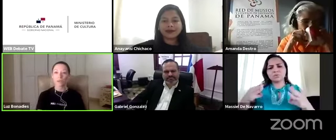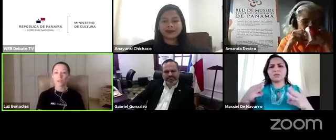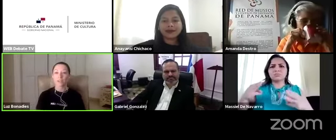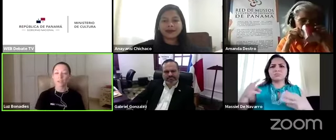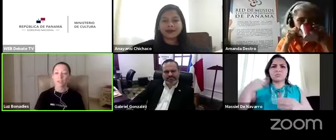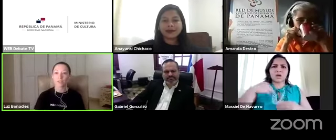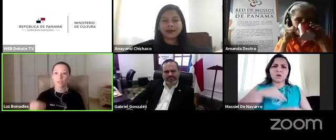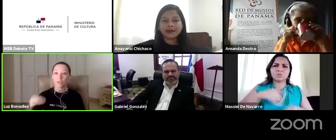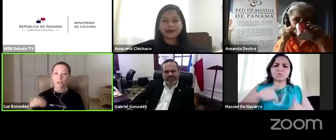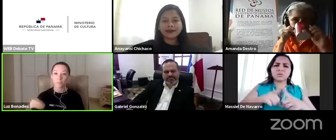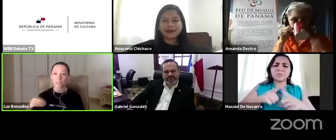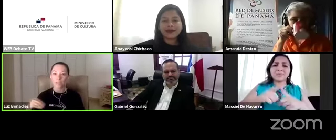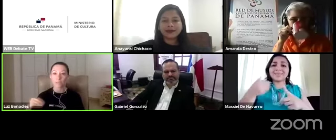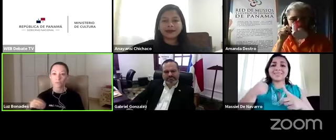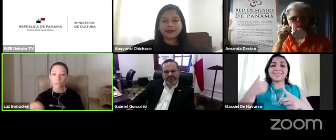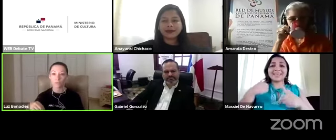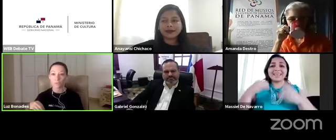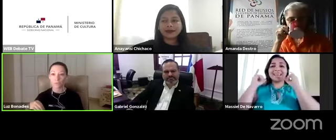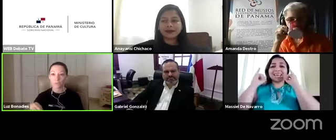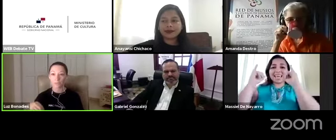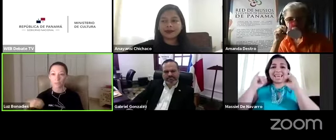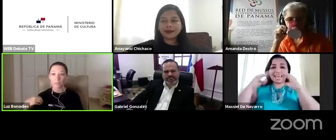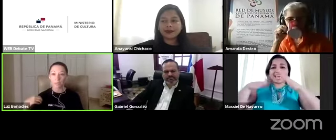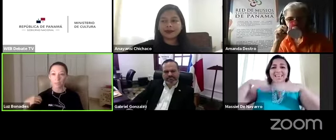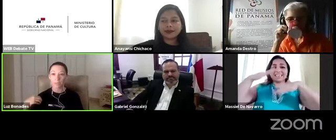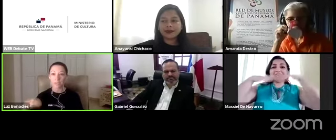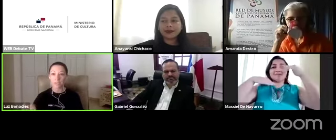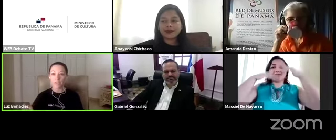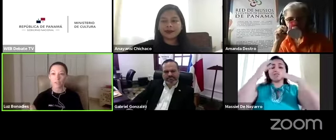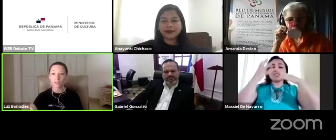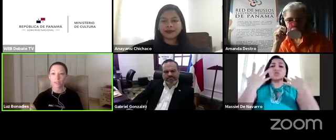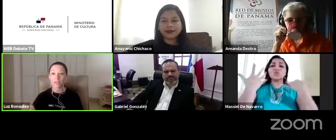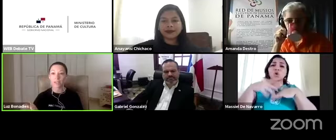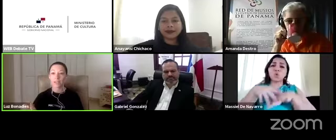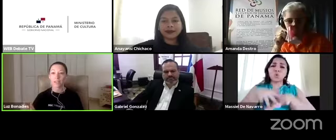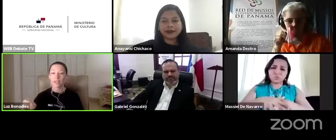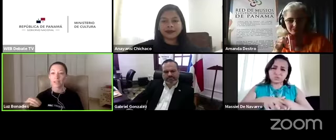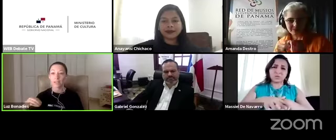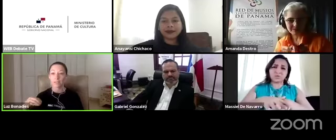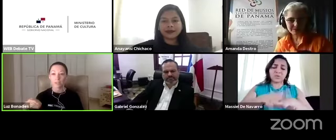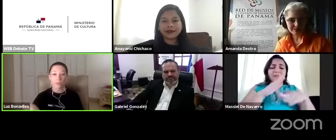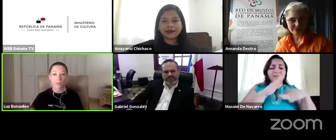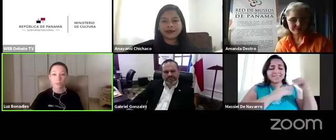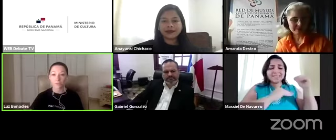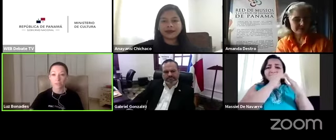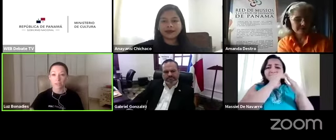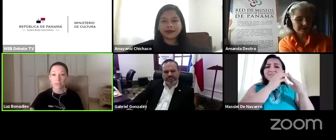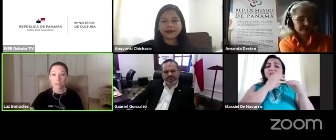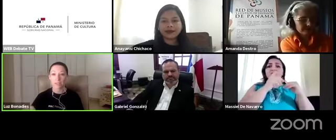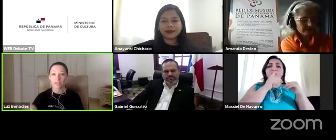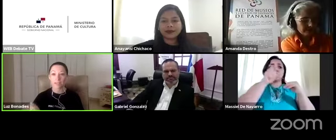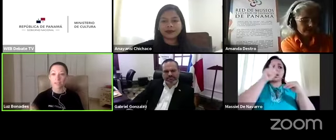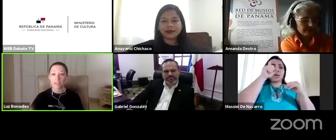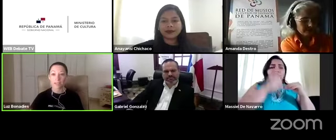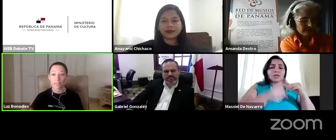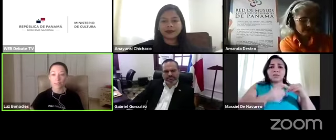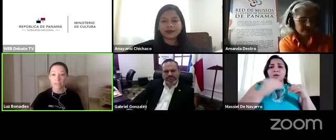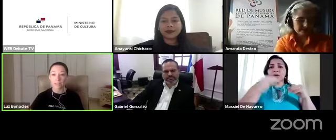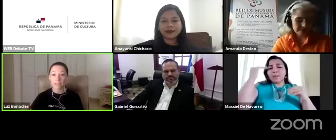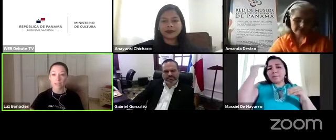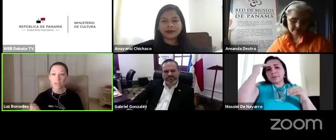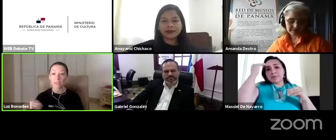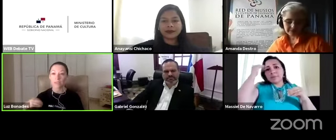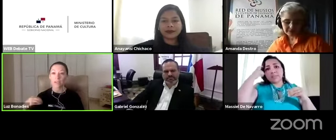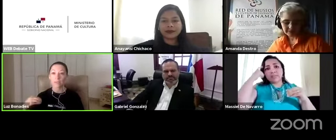contar con edificios realmente inclusivos pensados desde personas con capacidades limitadas de